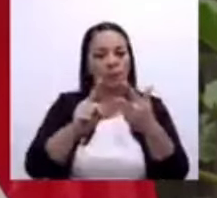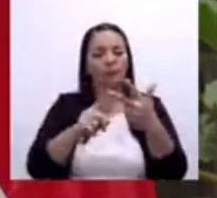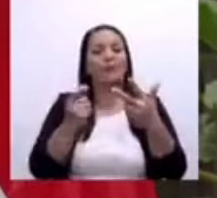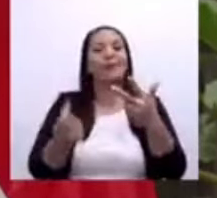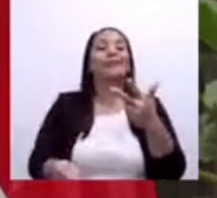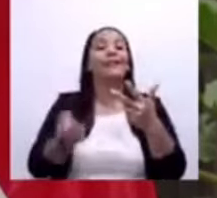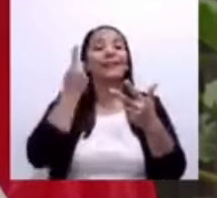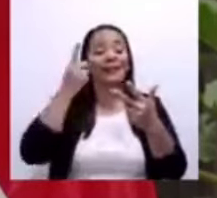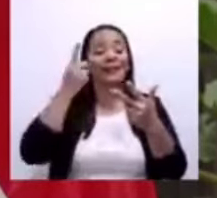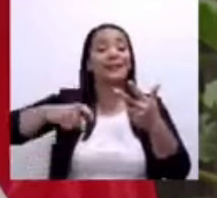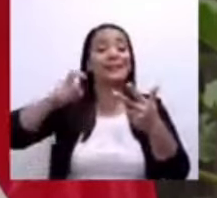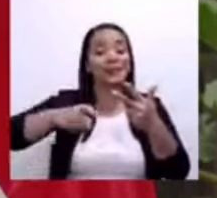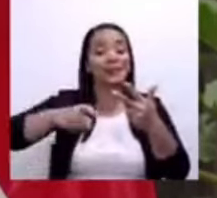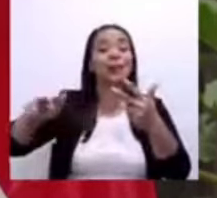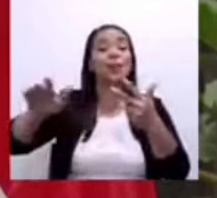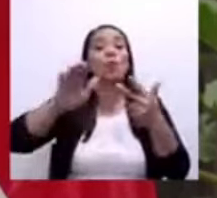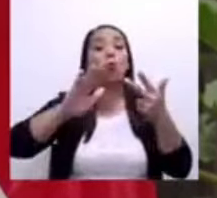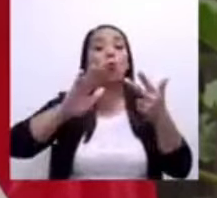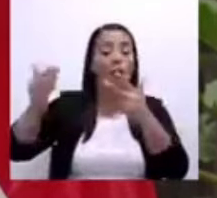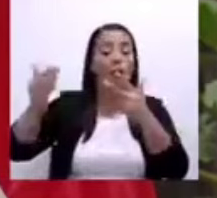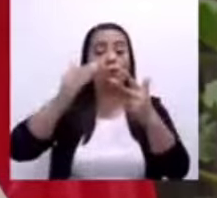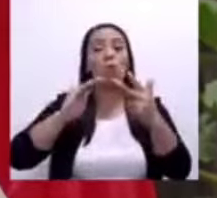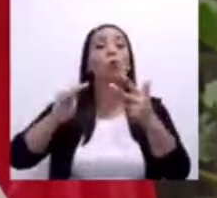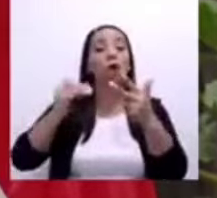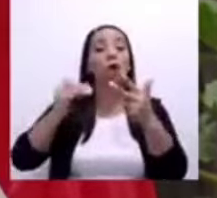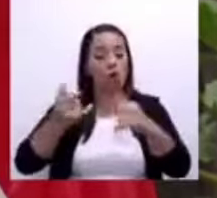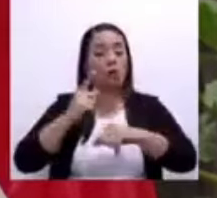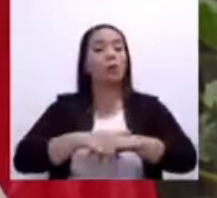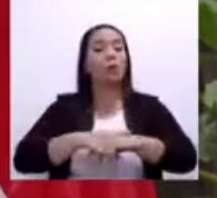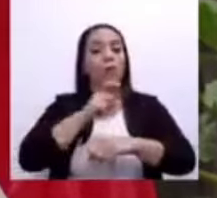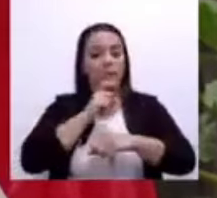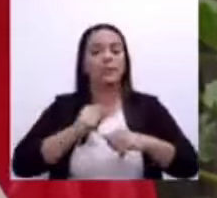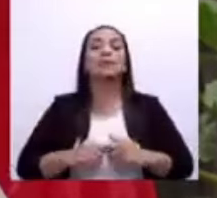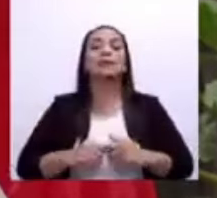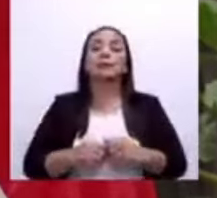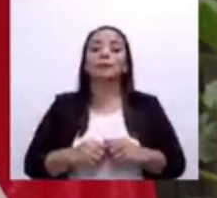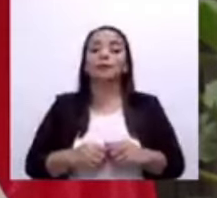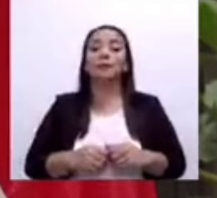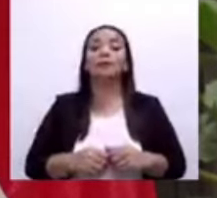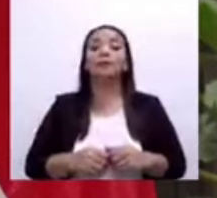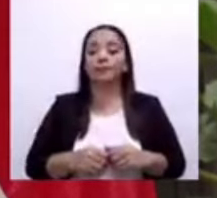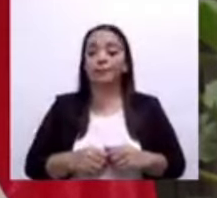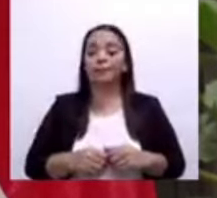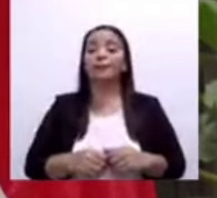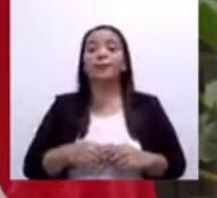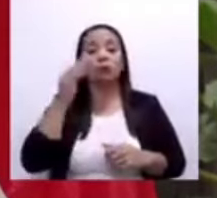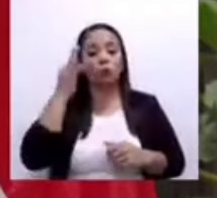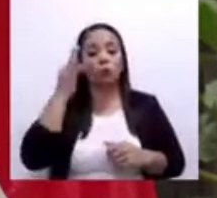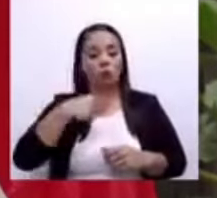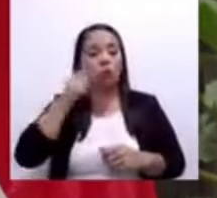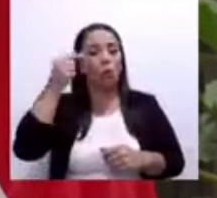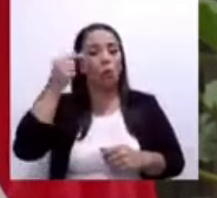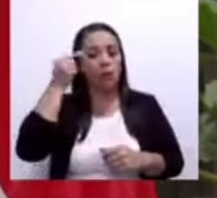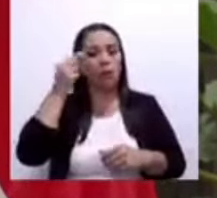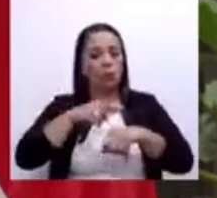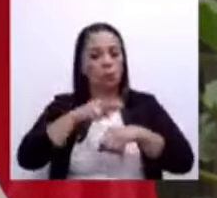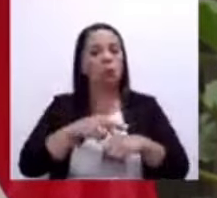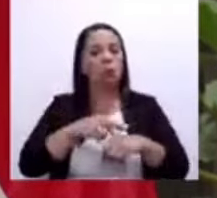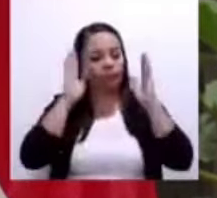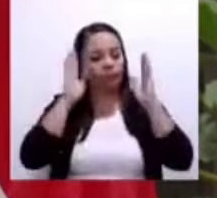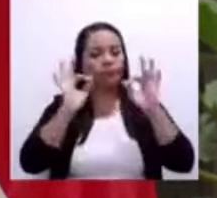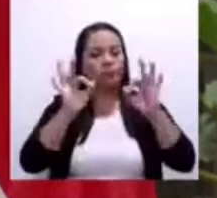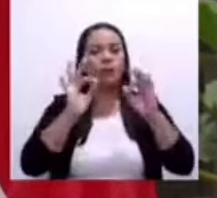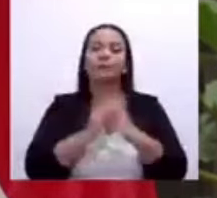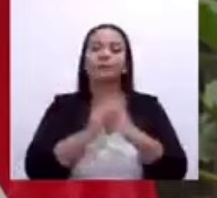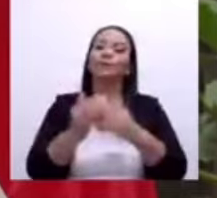necesidades de un pueblo en un determinado momento, como creo yo que lo está haciendo el gobierno de la República. Muchas gracias,